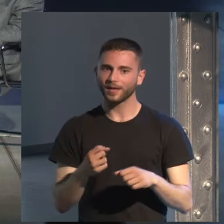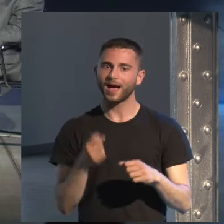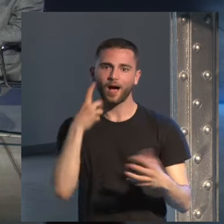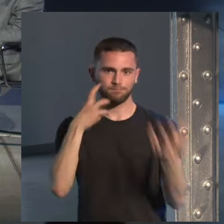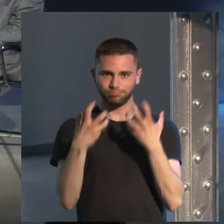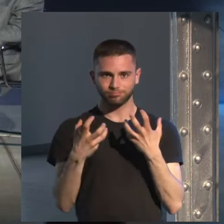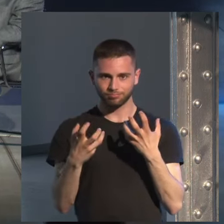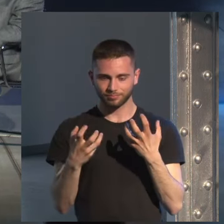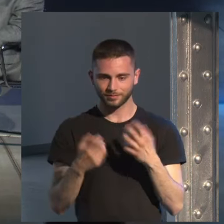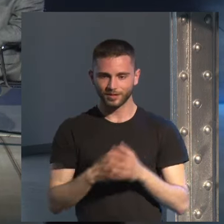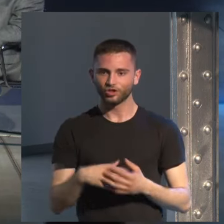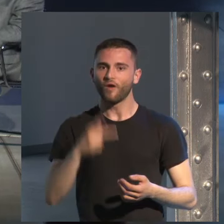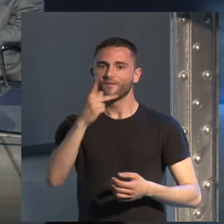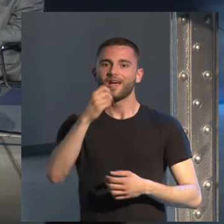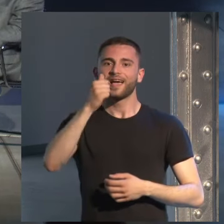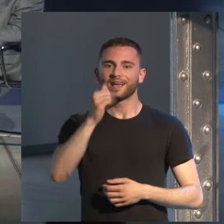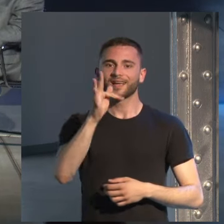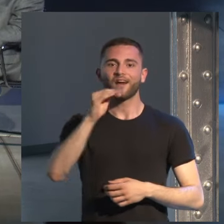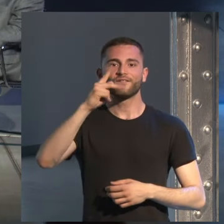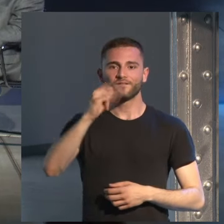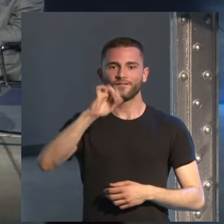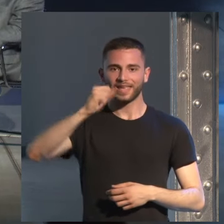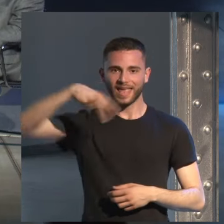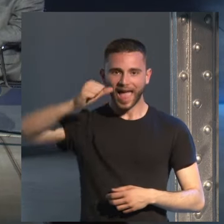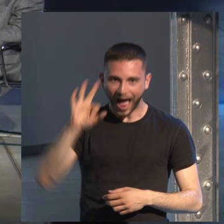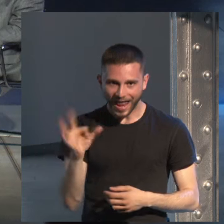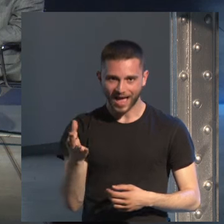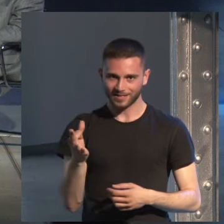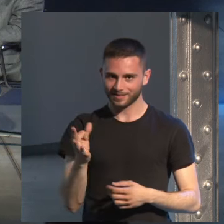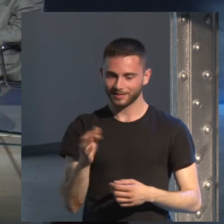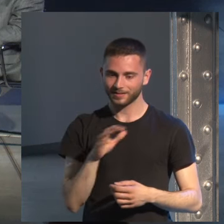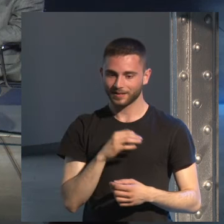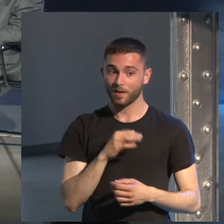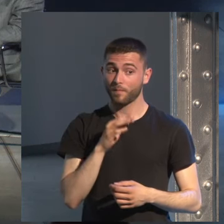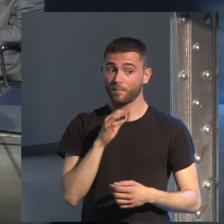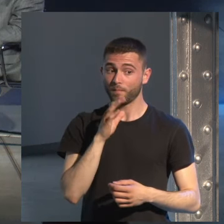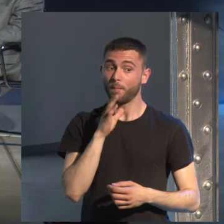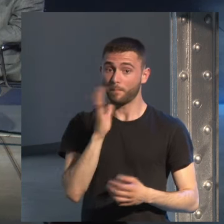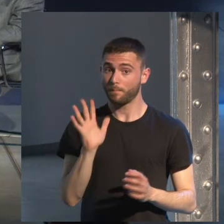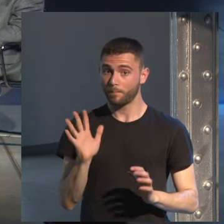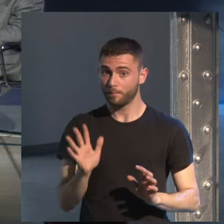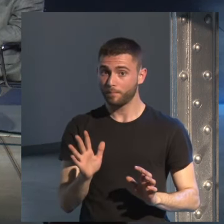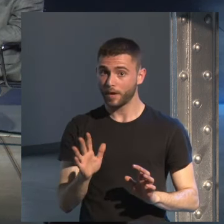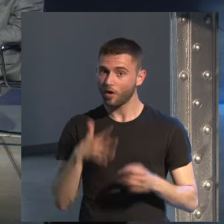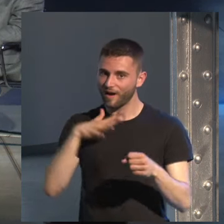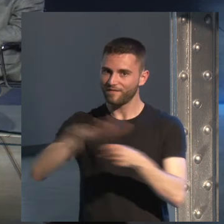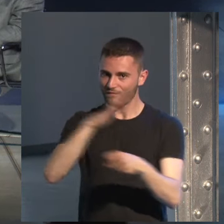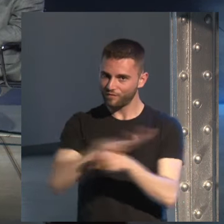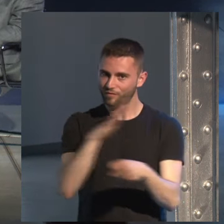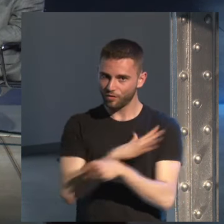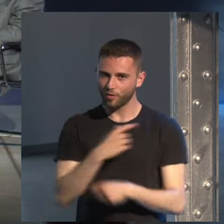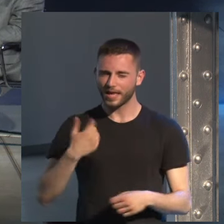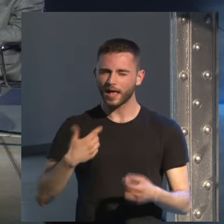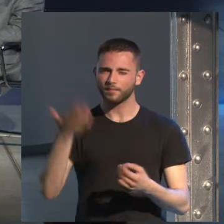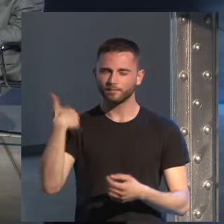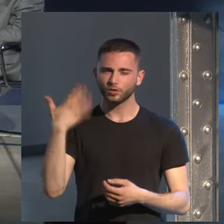actual saldrán kafkianas pero realmente hay fluido el otro día leía no sé qué